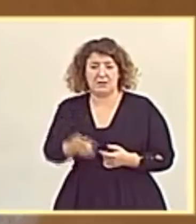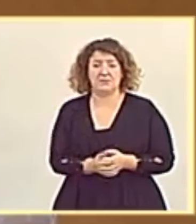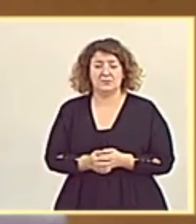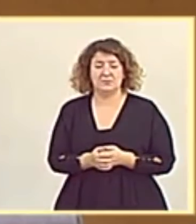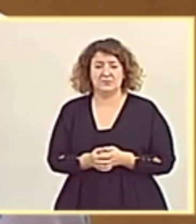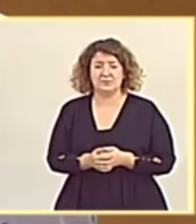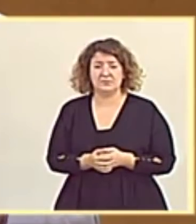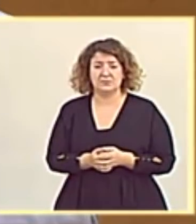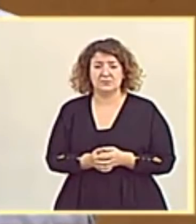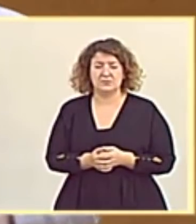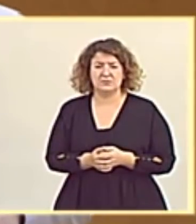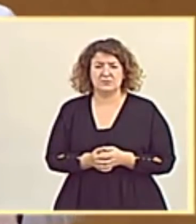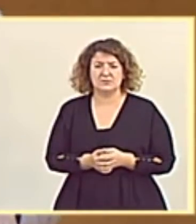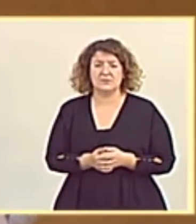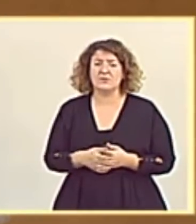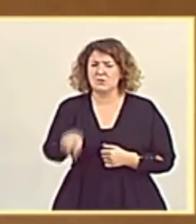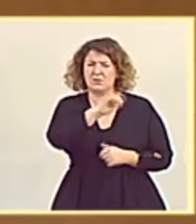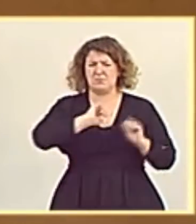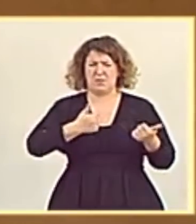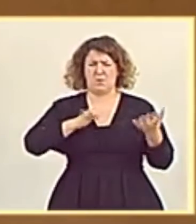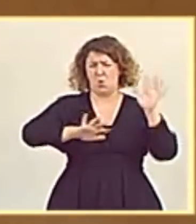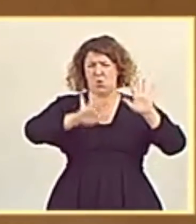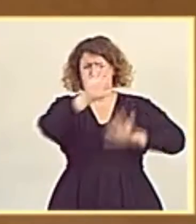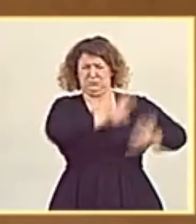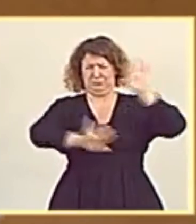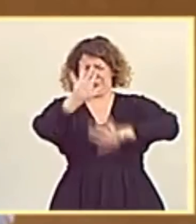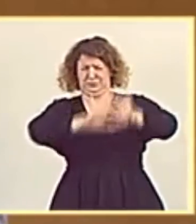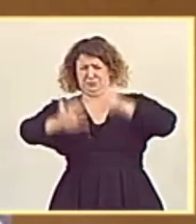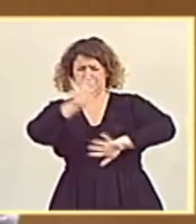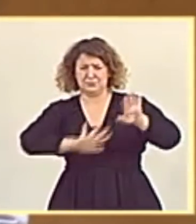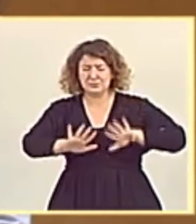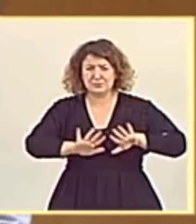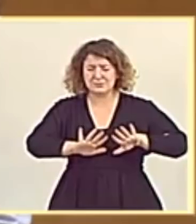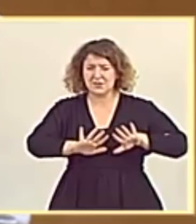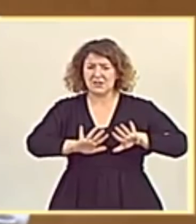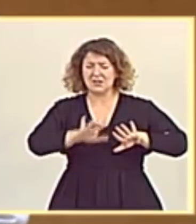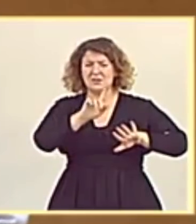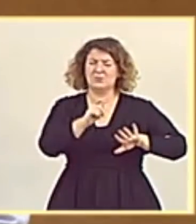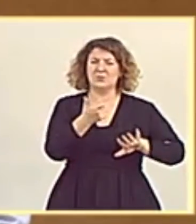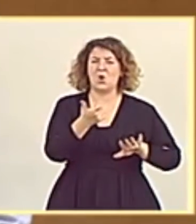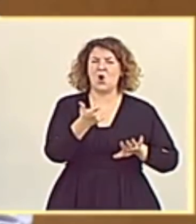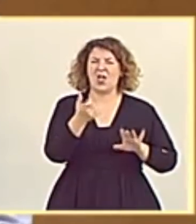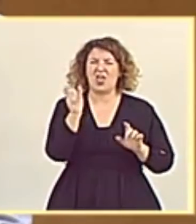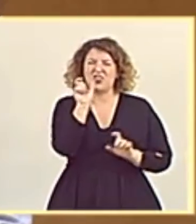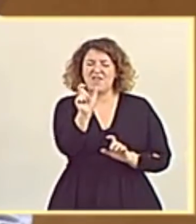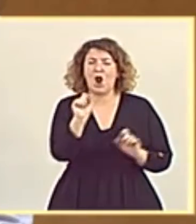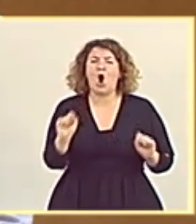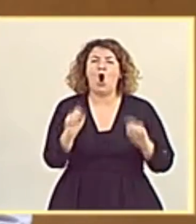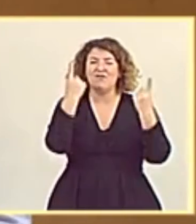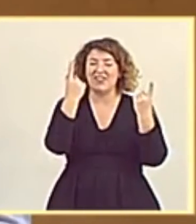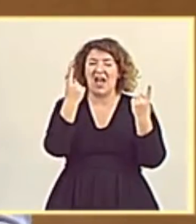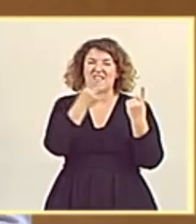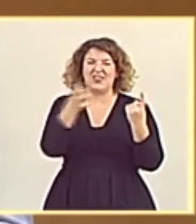europea. Y desde ese ruido que ustedes pretenden hacer, incluso ponen ustedes en cuestión las cifras oficiales